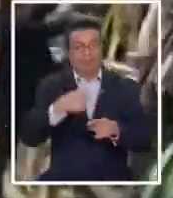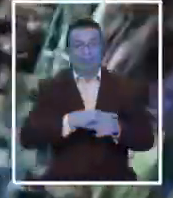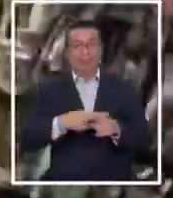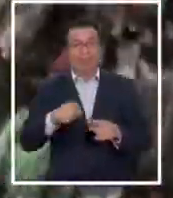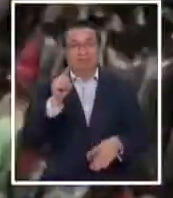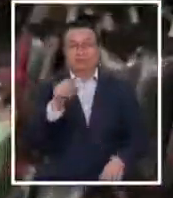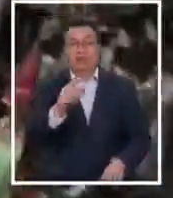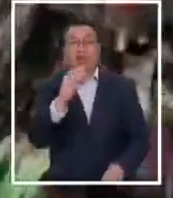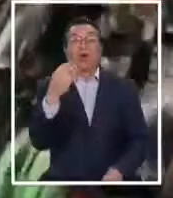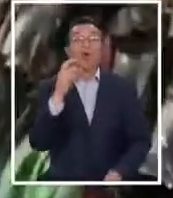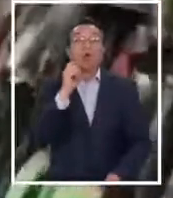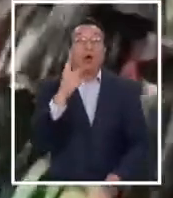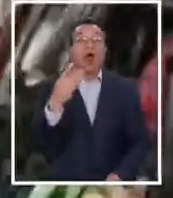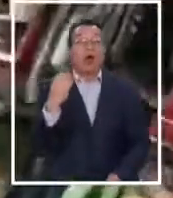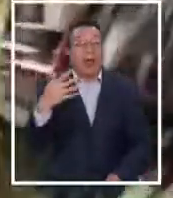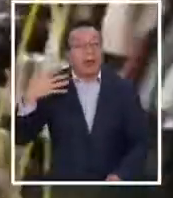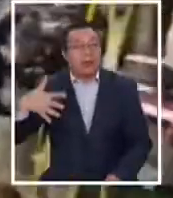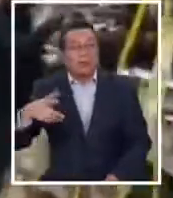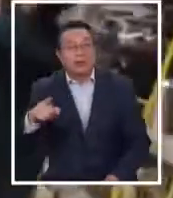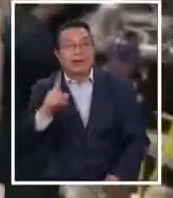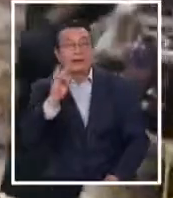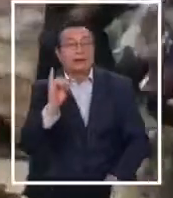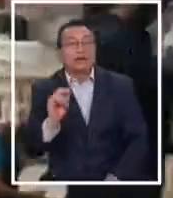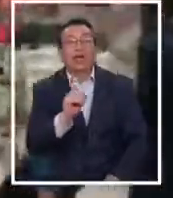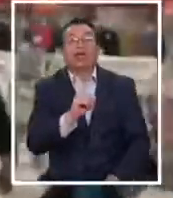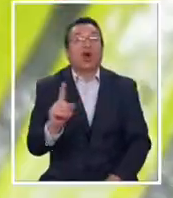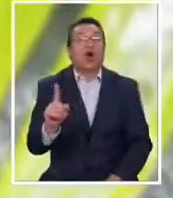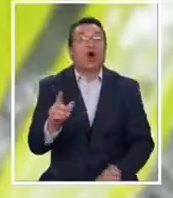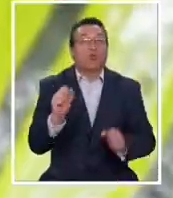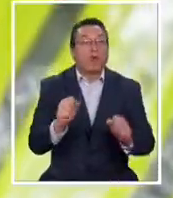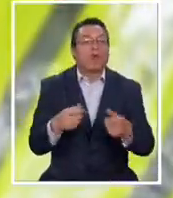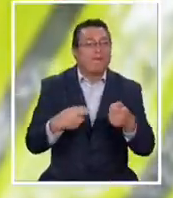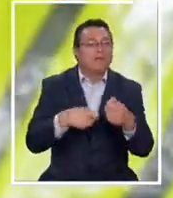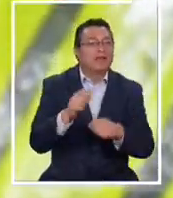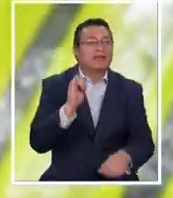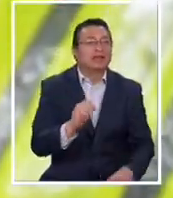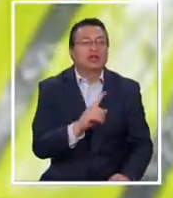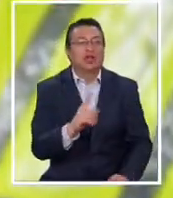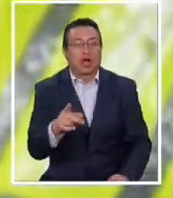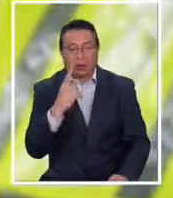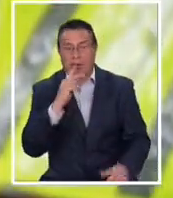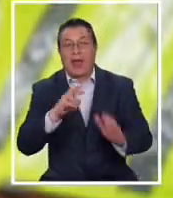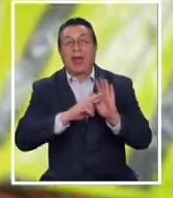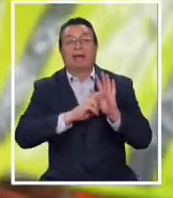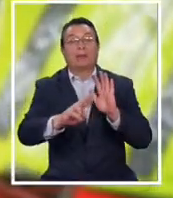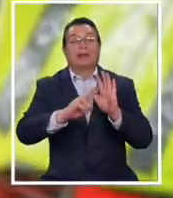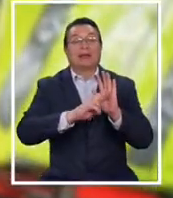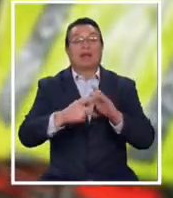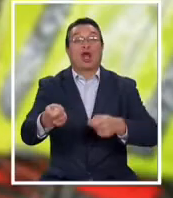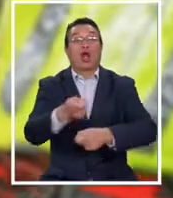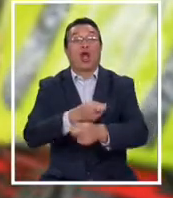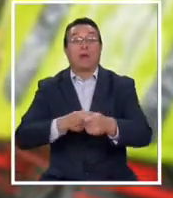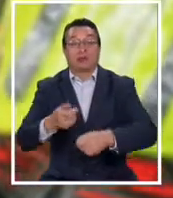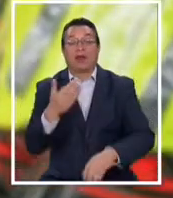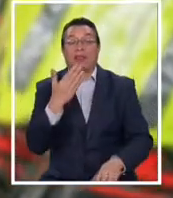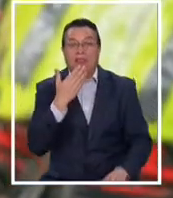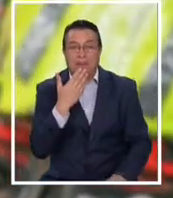considera como un bien esencial, esa era la pregunta que muchos se hacían, incluso los representantes del comercio.